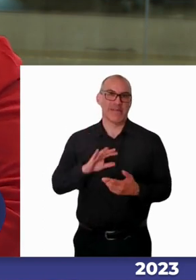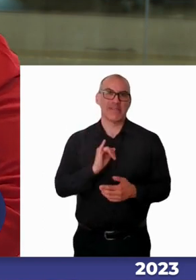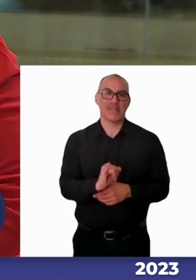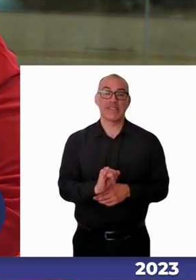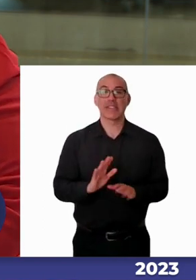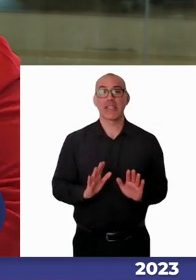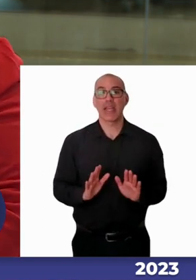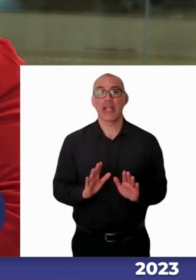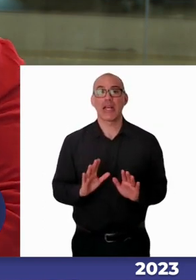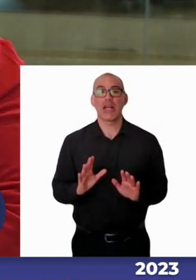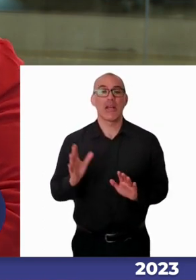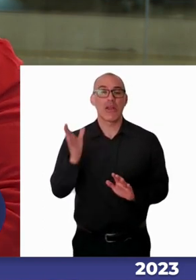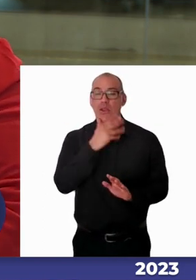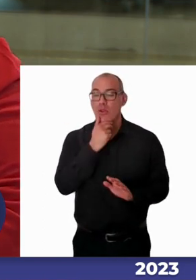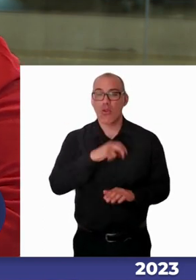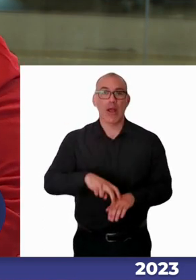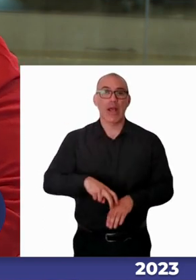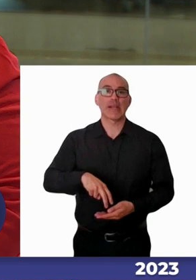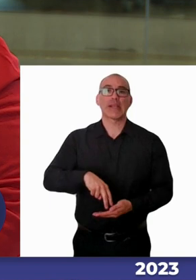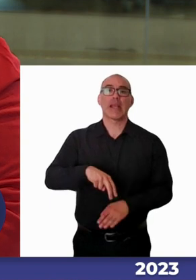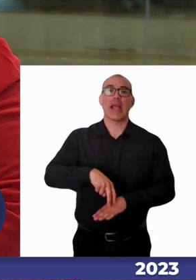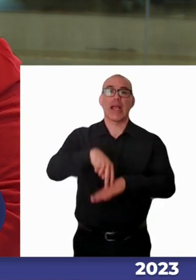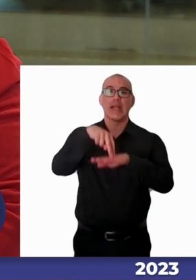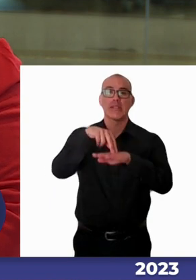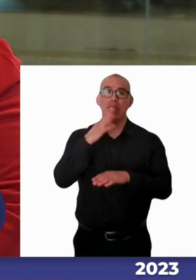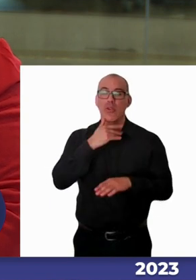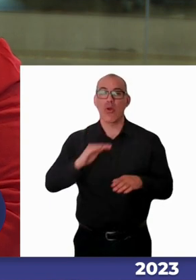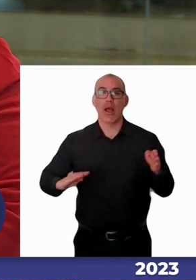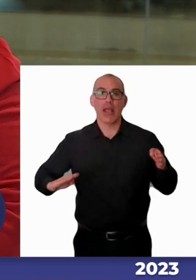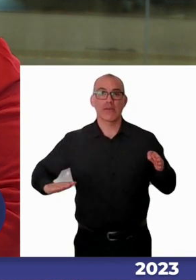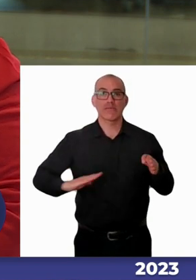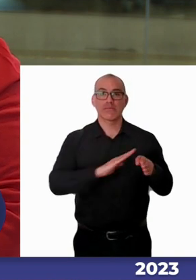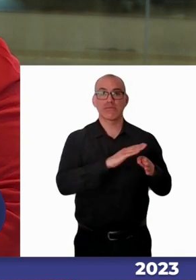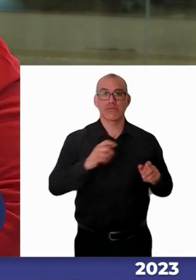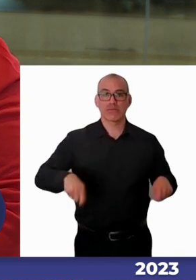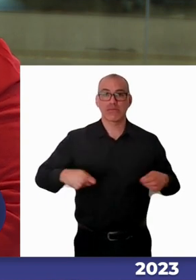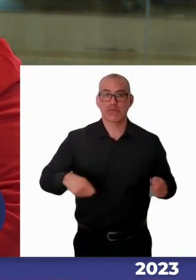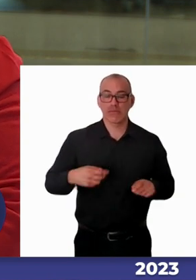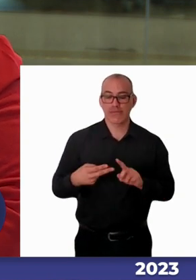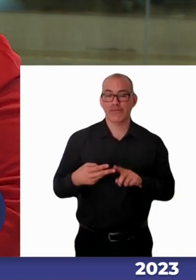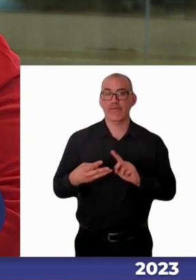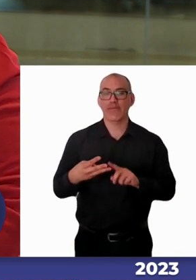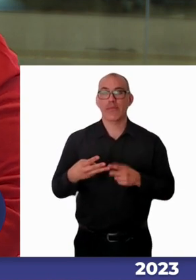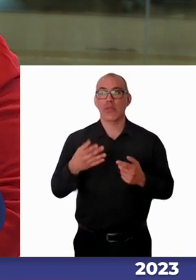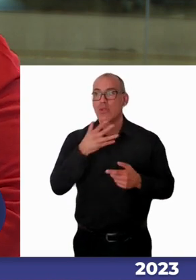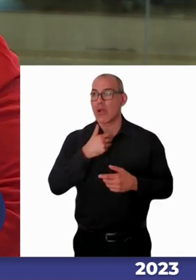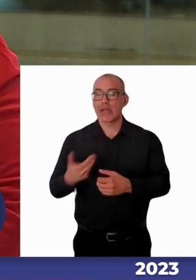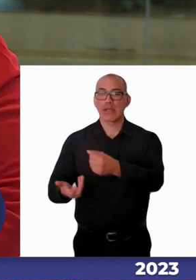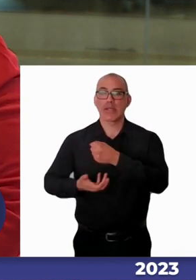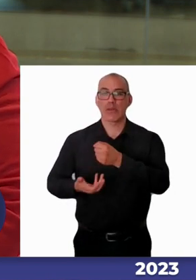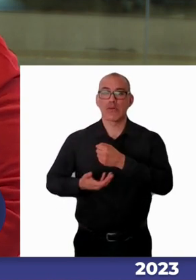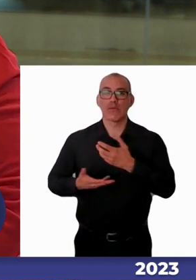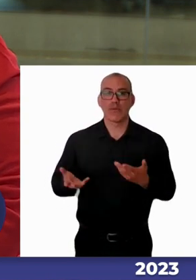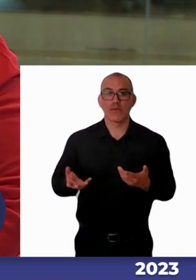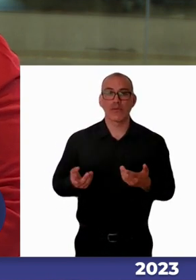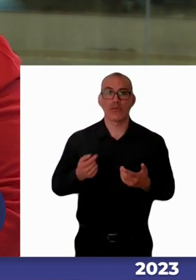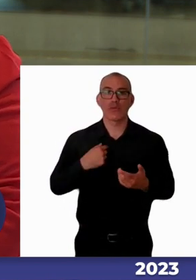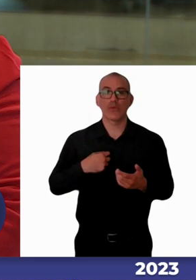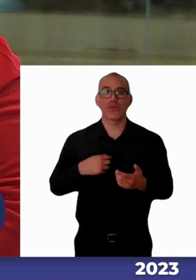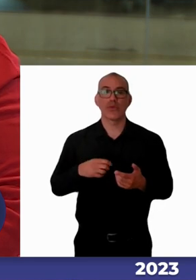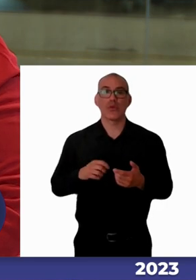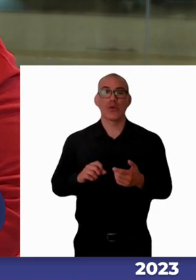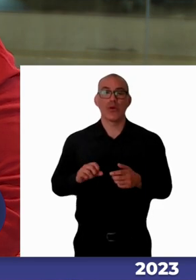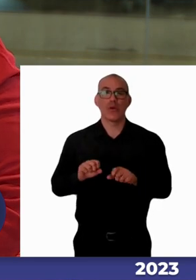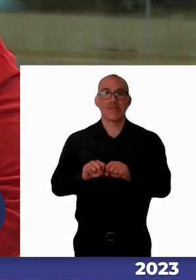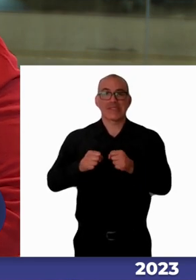teníamos ascensores, no teníamos rampas de acceso, no teníamos recursos, yo me lesioné y simplemente mi única